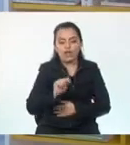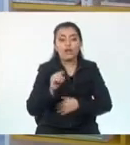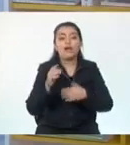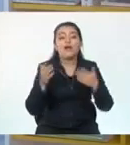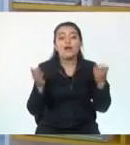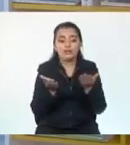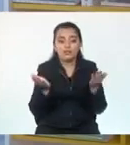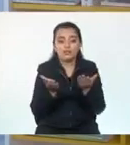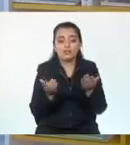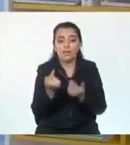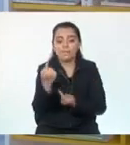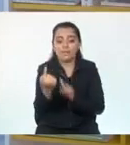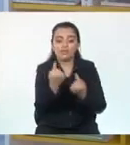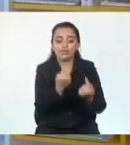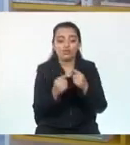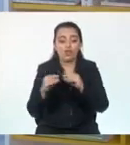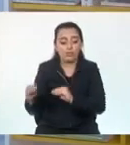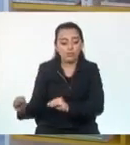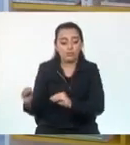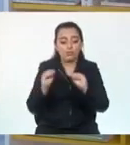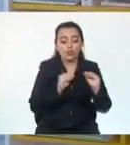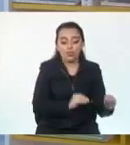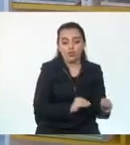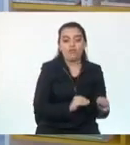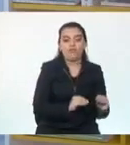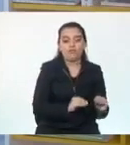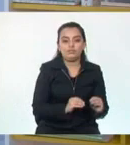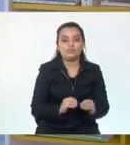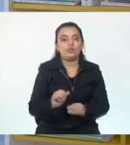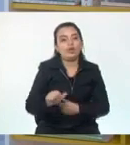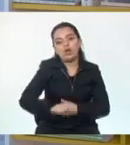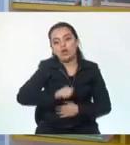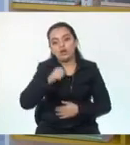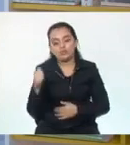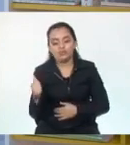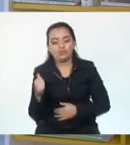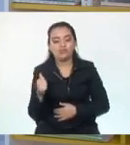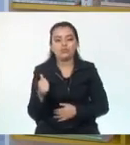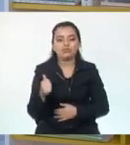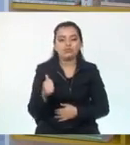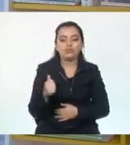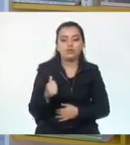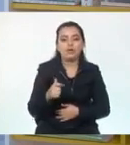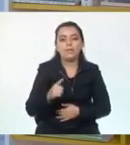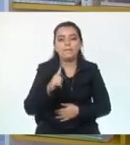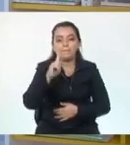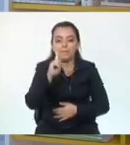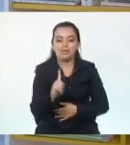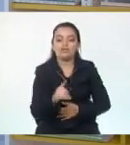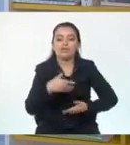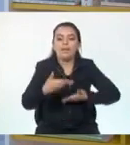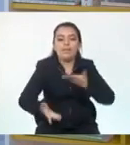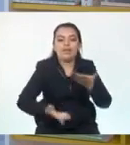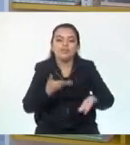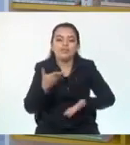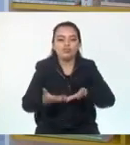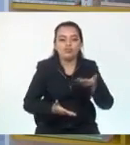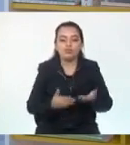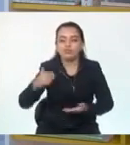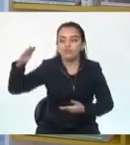pescadores utilizan también esto y es muy importante para todos aquellos